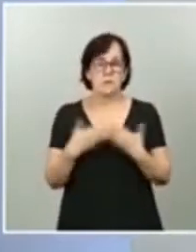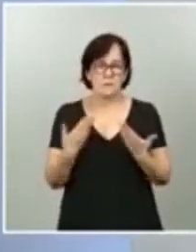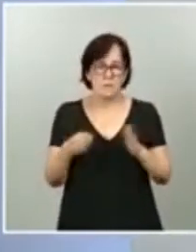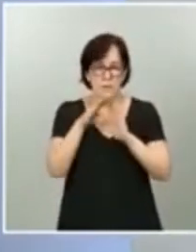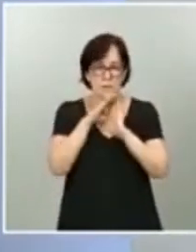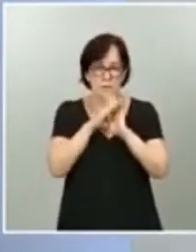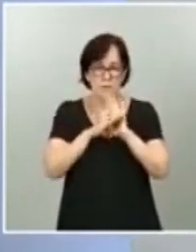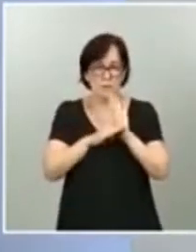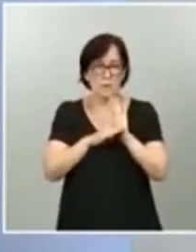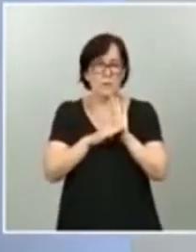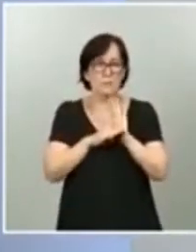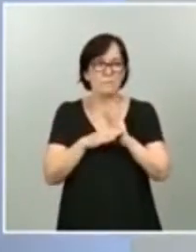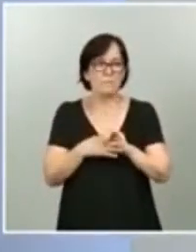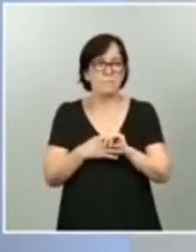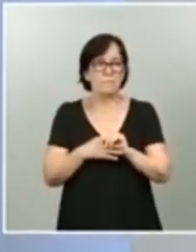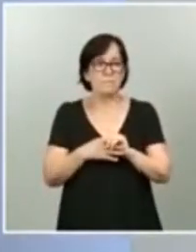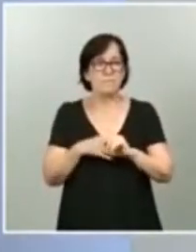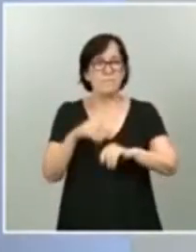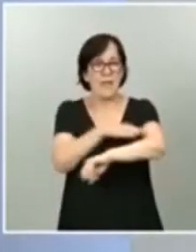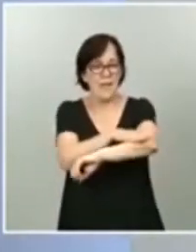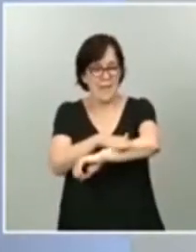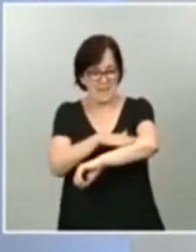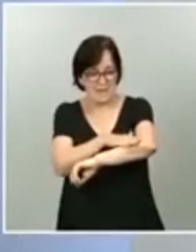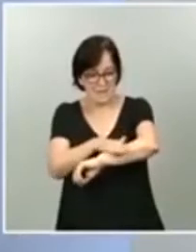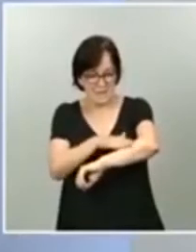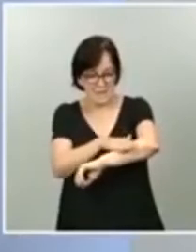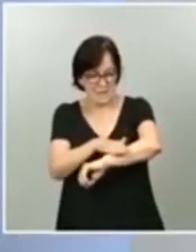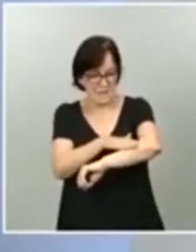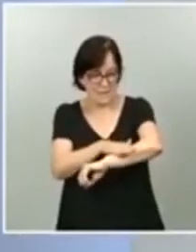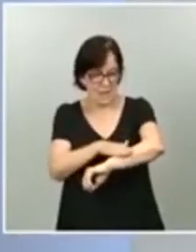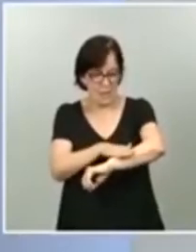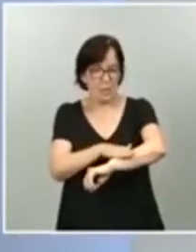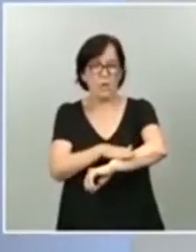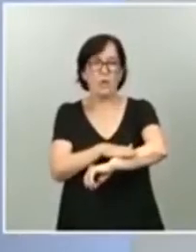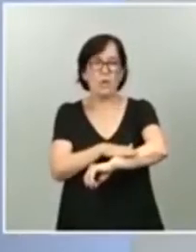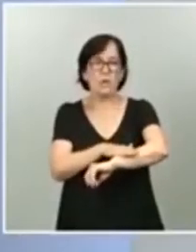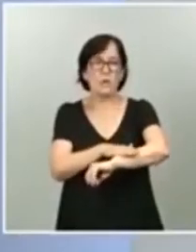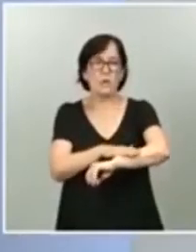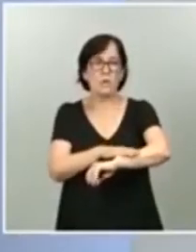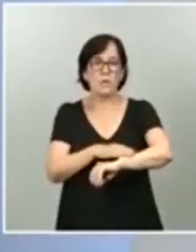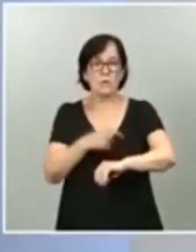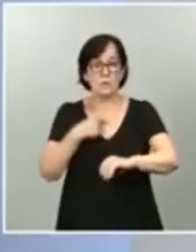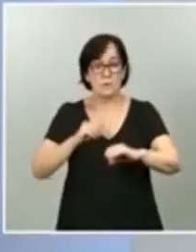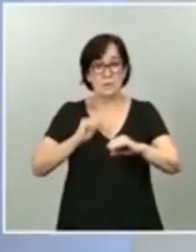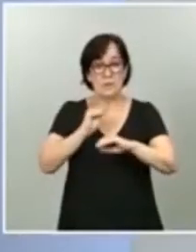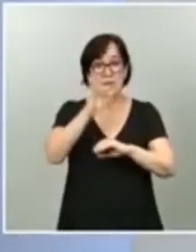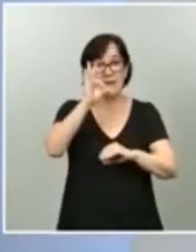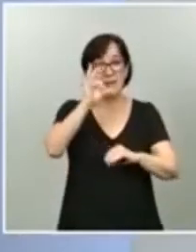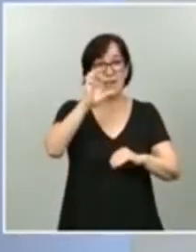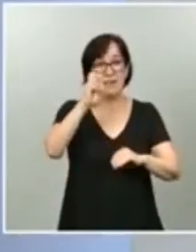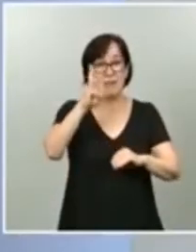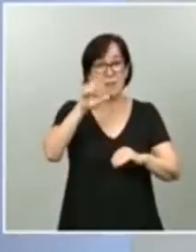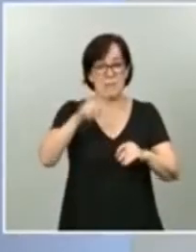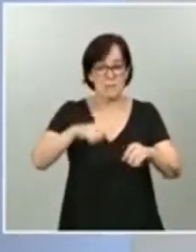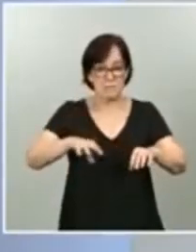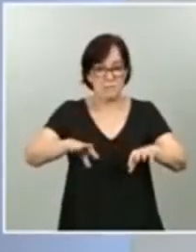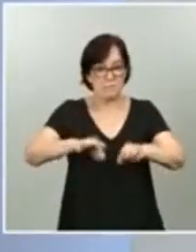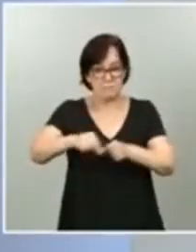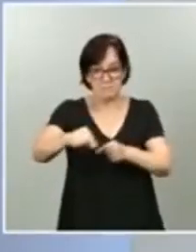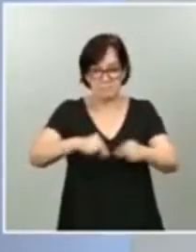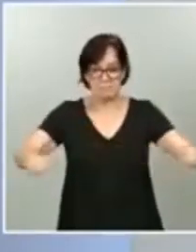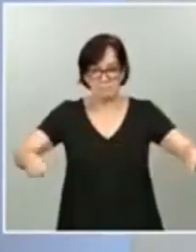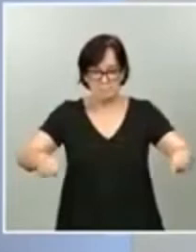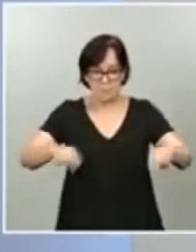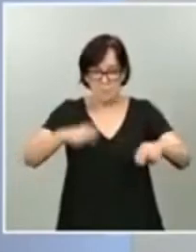este caso, el Estado o el Gobierno de la Nación aporta a través de SEPES suelo público, a cambio,